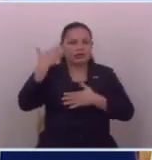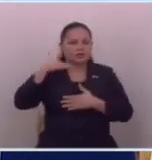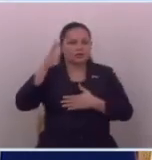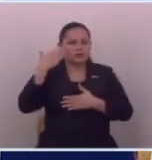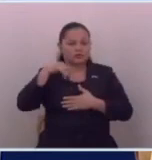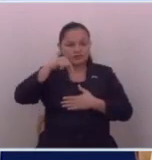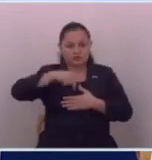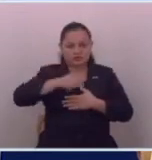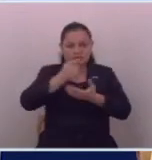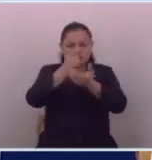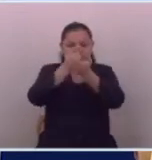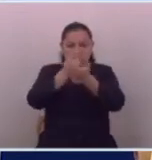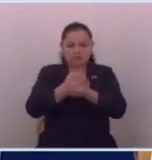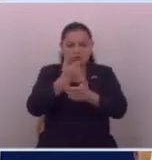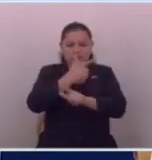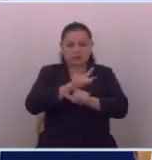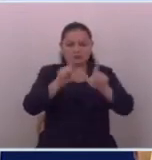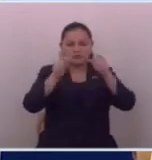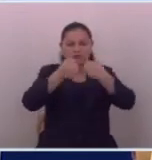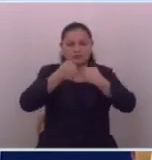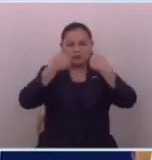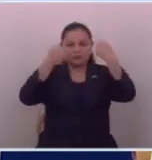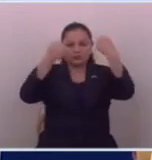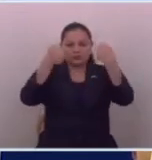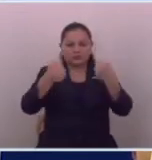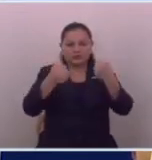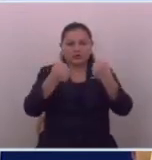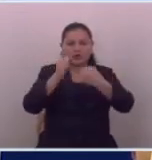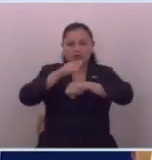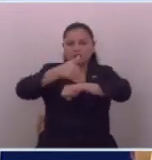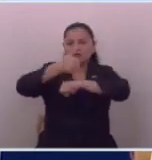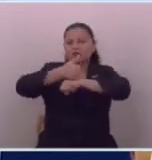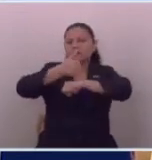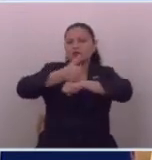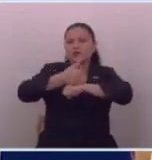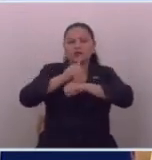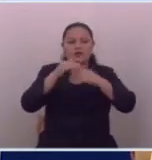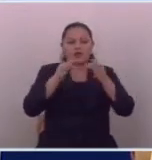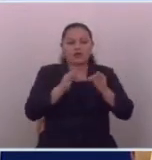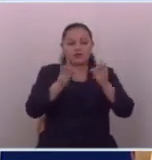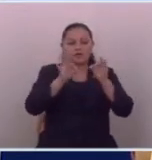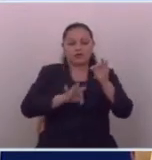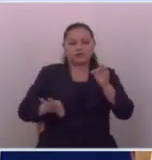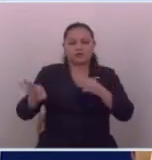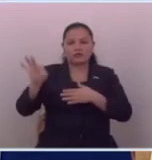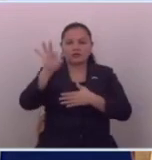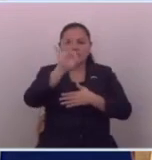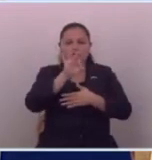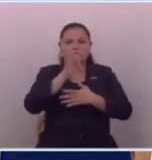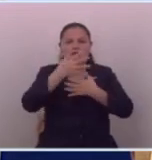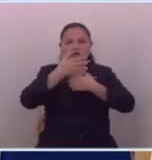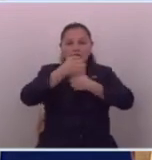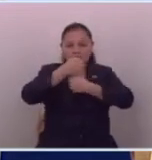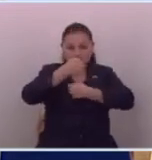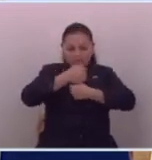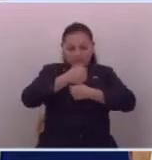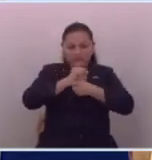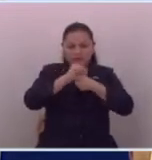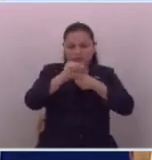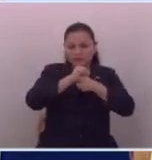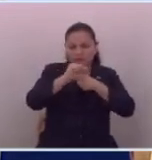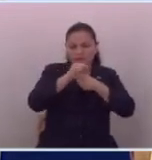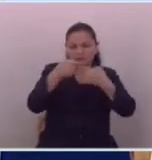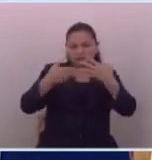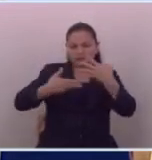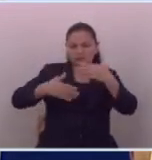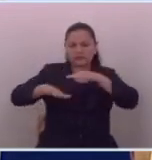Es así como la libertad de prensa se constituye como el medio idóneo para garantizar el ejercicio